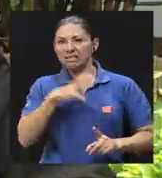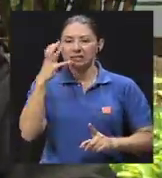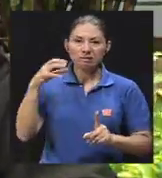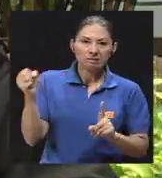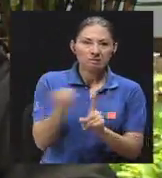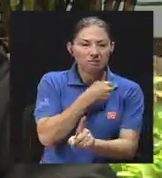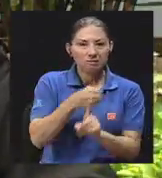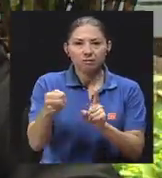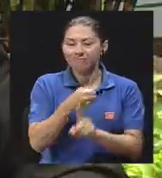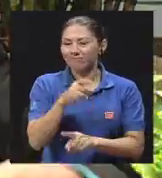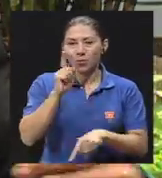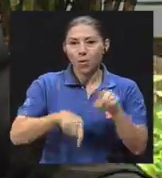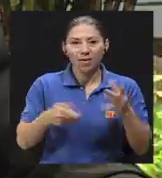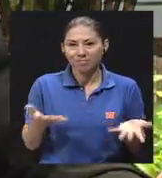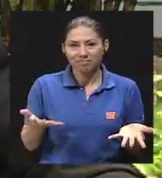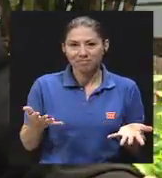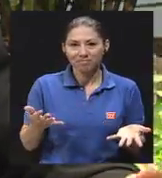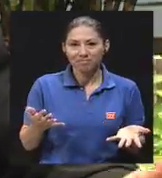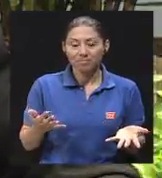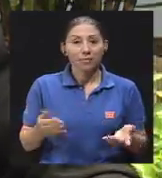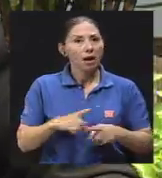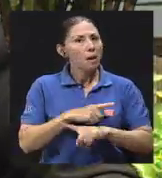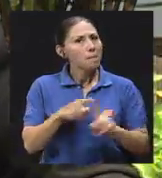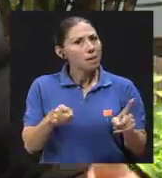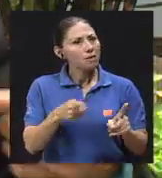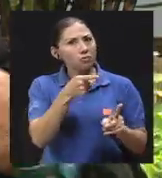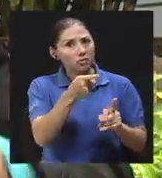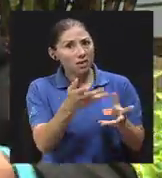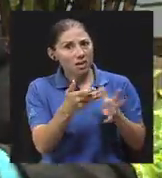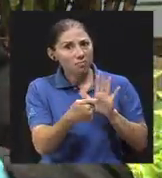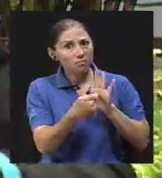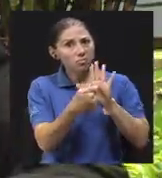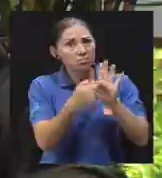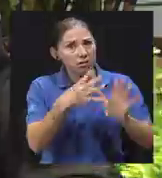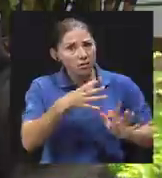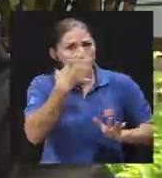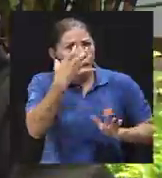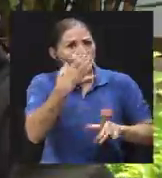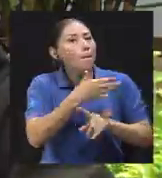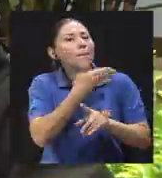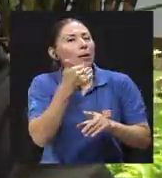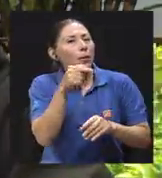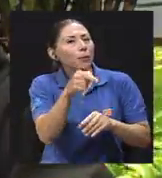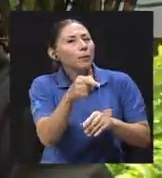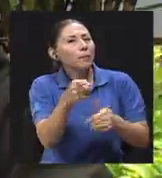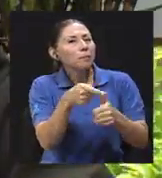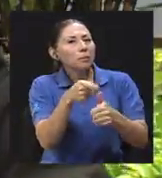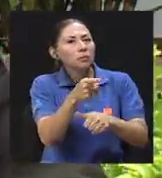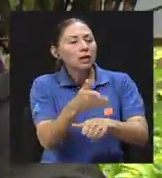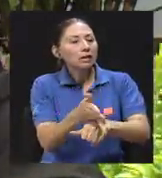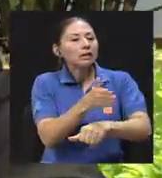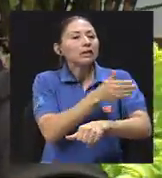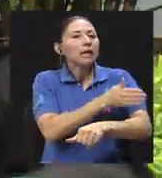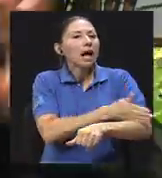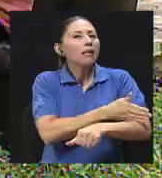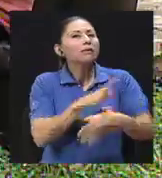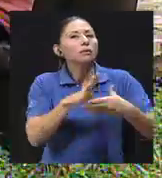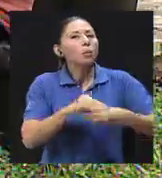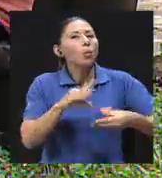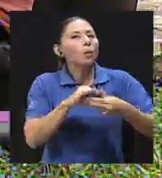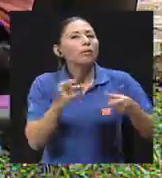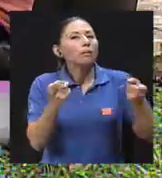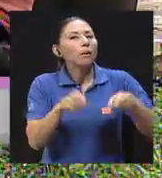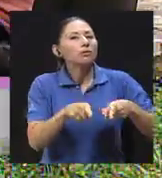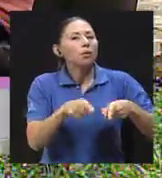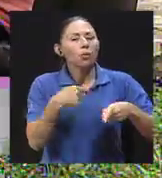en ira. Y por qué en vez de expresar enojo, no cuenta qué fue lo que pasó antes del enojo. Entonces se nos hace otro